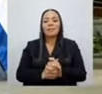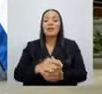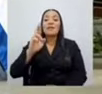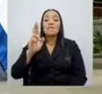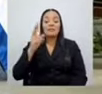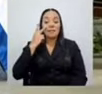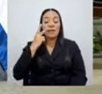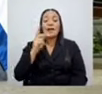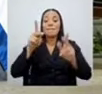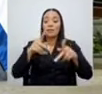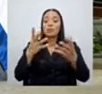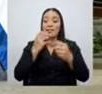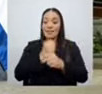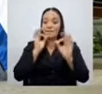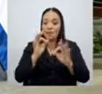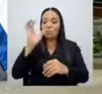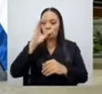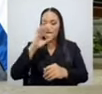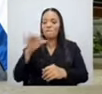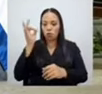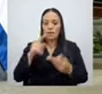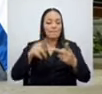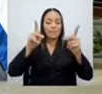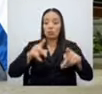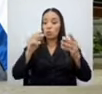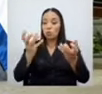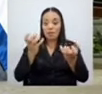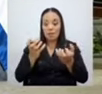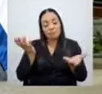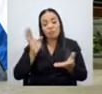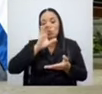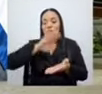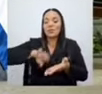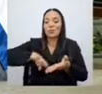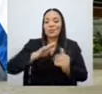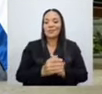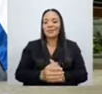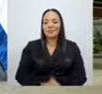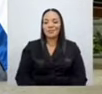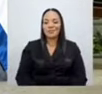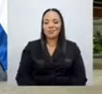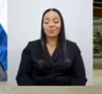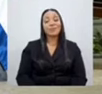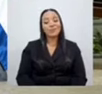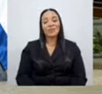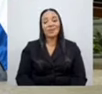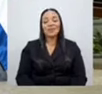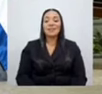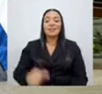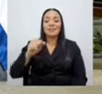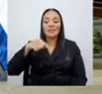El que quiere busca la forma. El que no quiere busca las excusas. Nosotros pasamos. Y sí, hoy yo estoy un